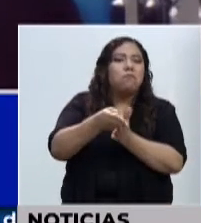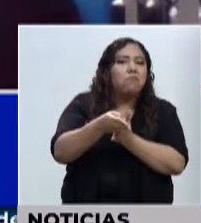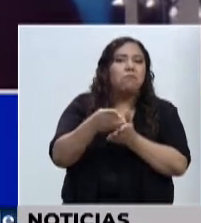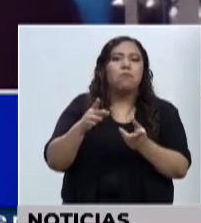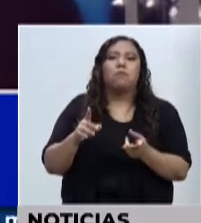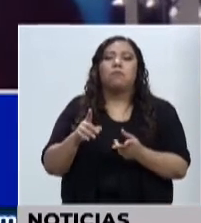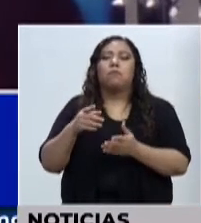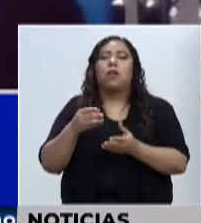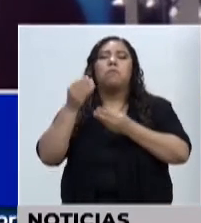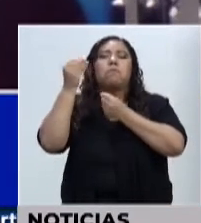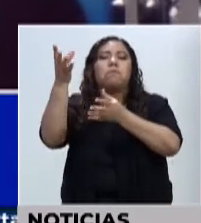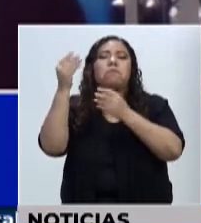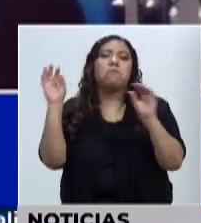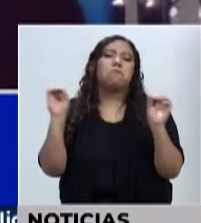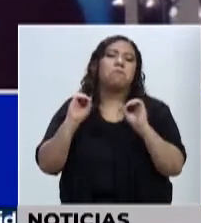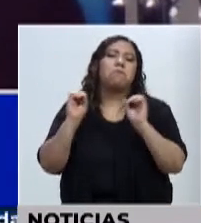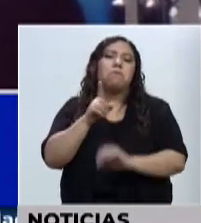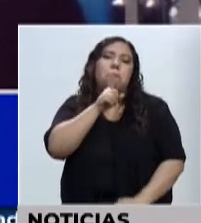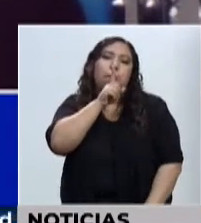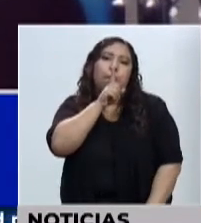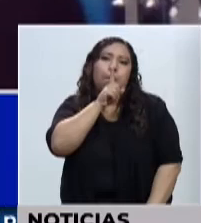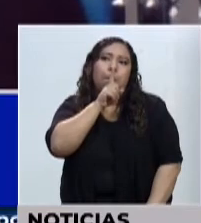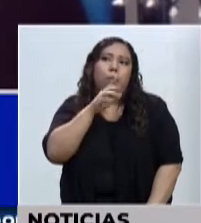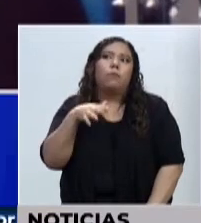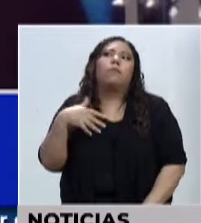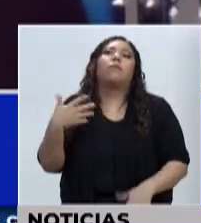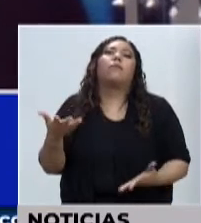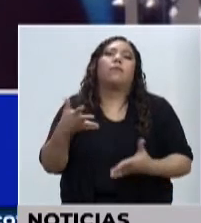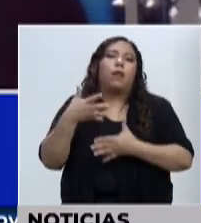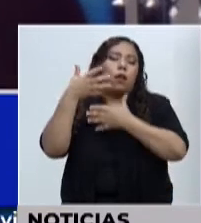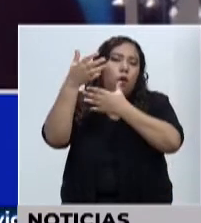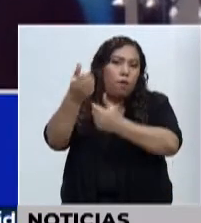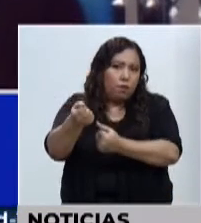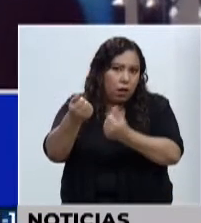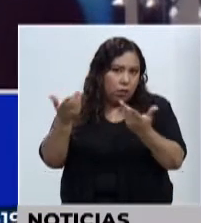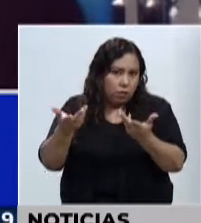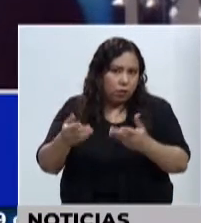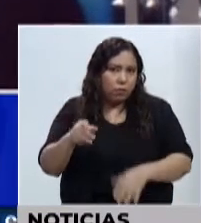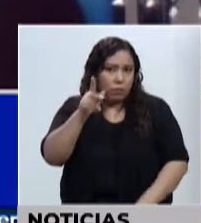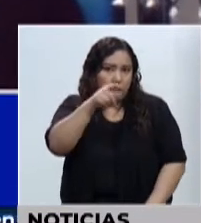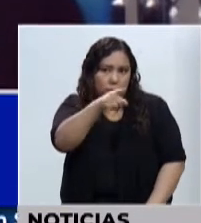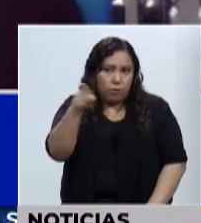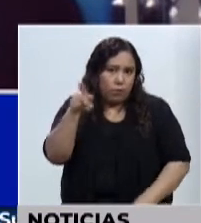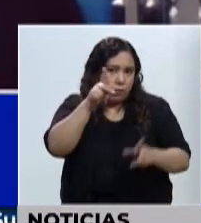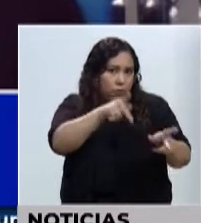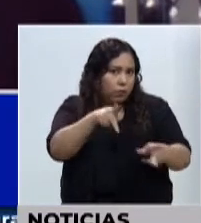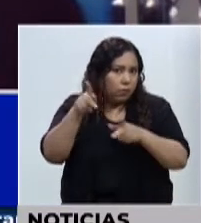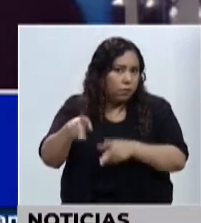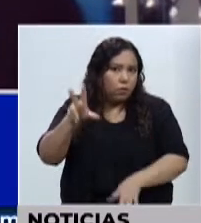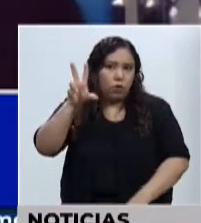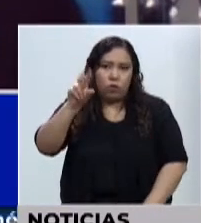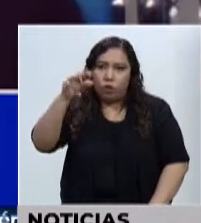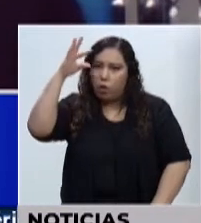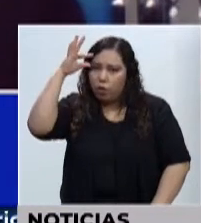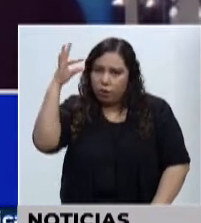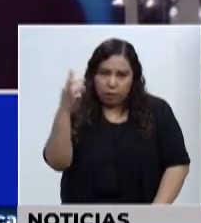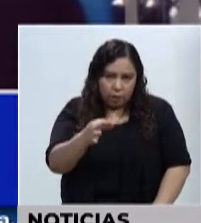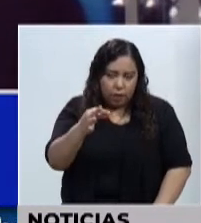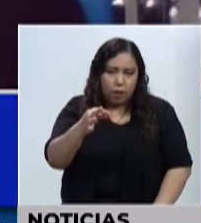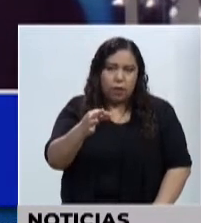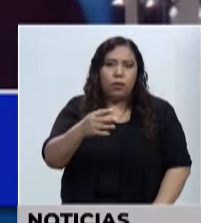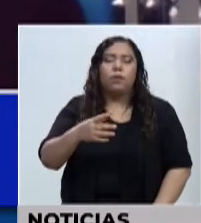Entonces de nada serviría que se hicieran bien las cosas si la población no cree en lo que se está haciendo. Entonces tenemos que generar esa